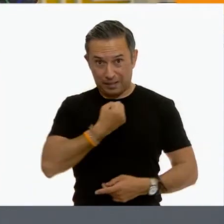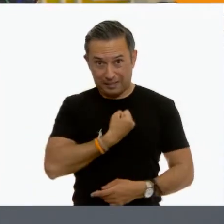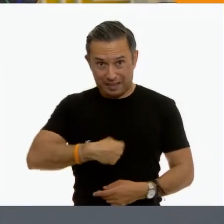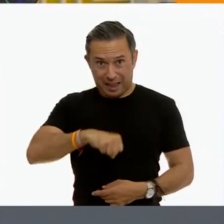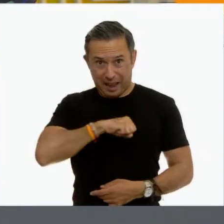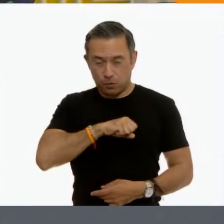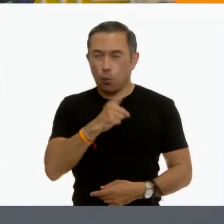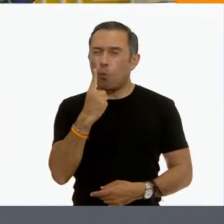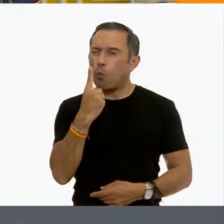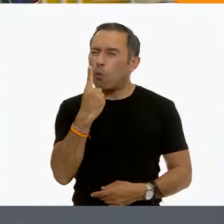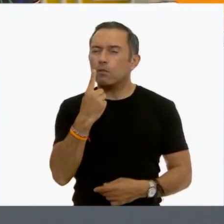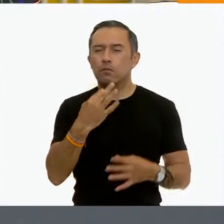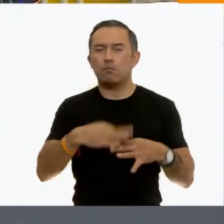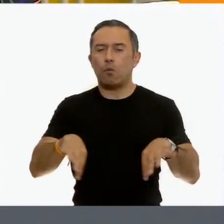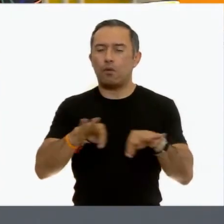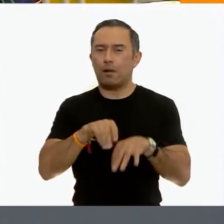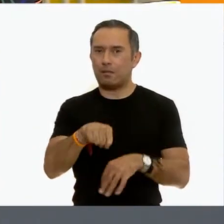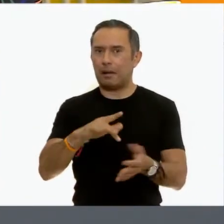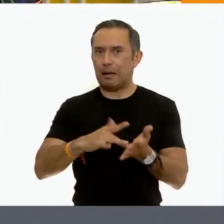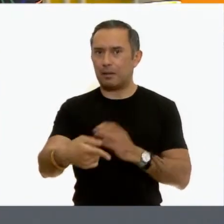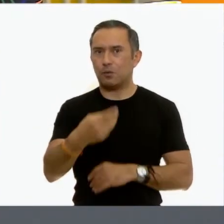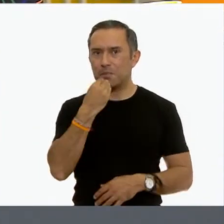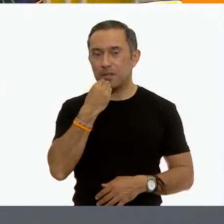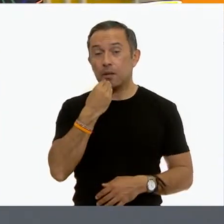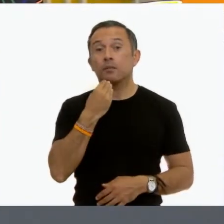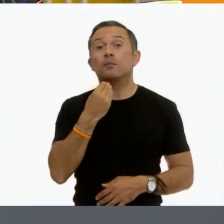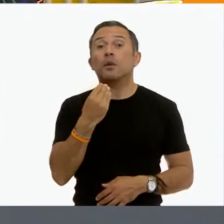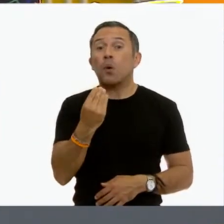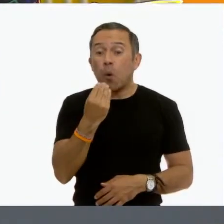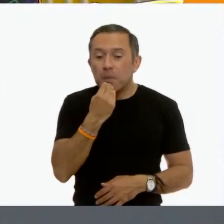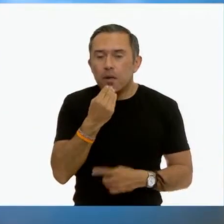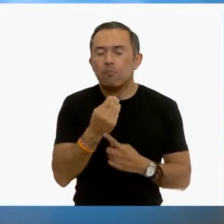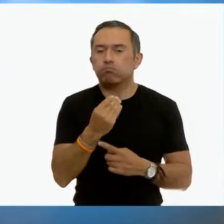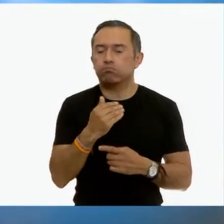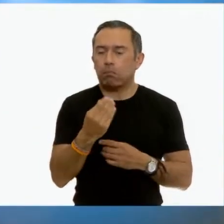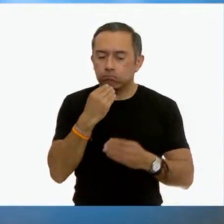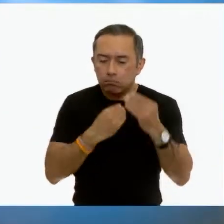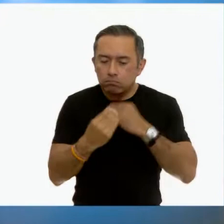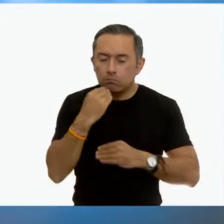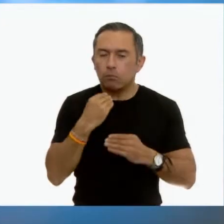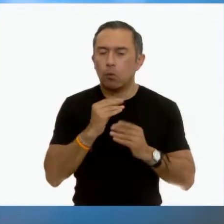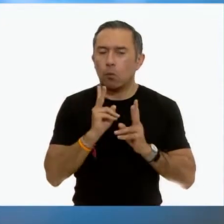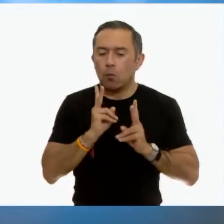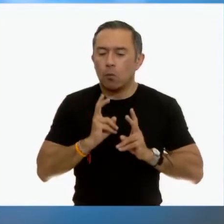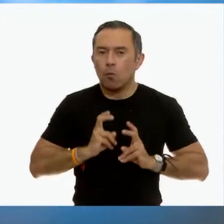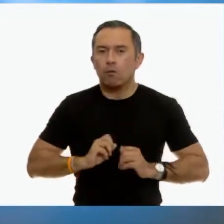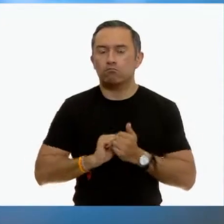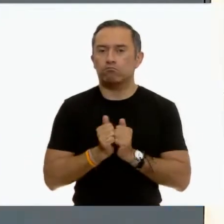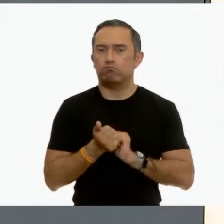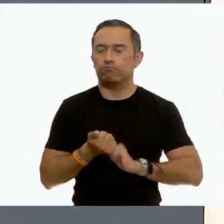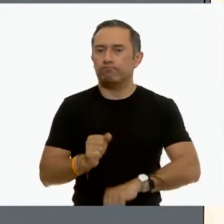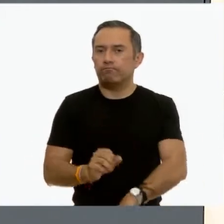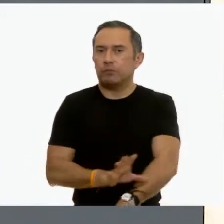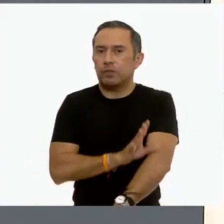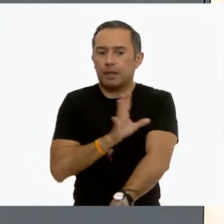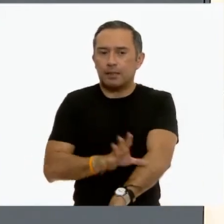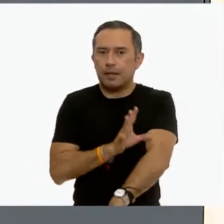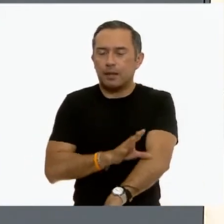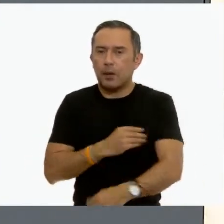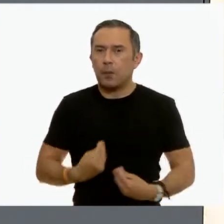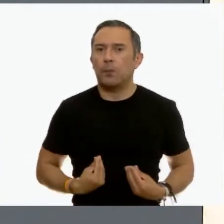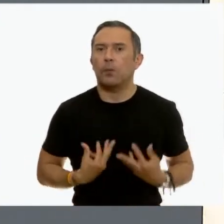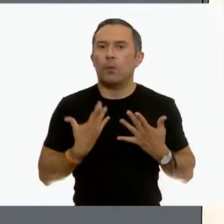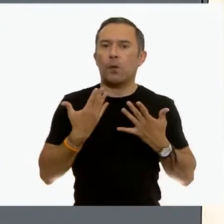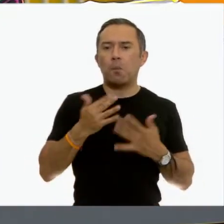alimentación, dado que necesita nutrirse para obtener la energía indispensable que le permita desempeñar todas sus actividades. Para nutrirse